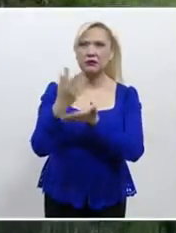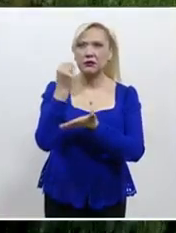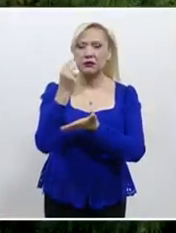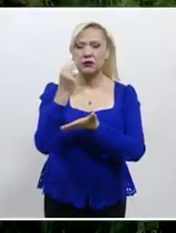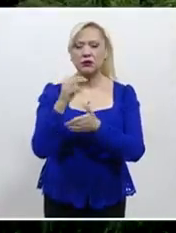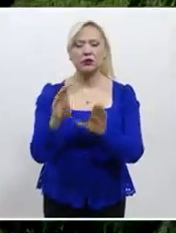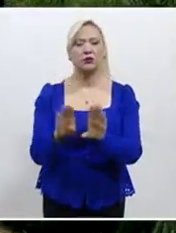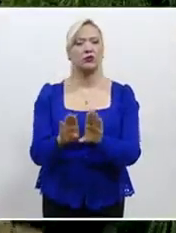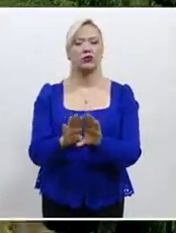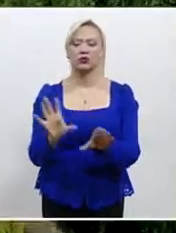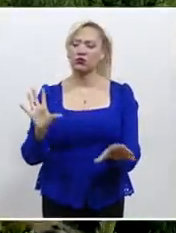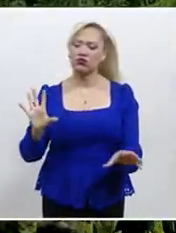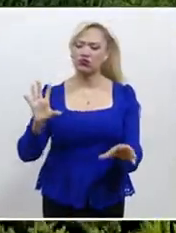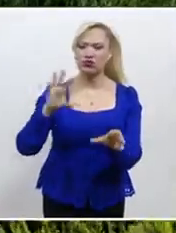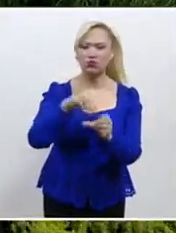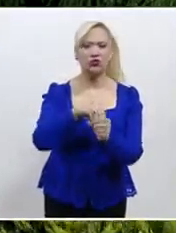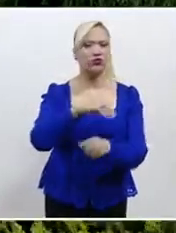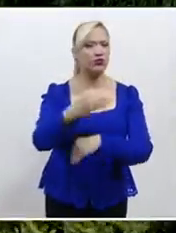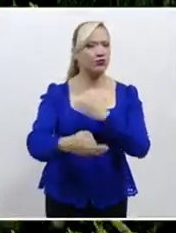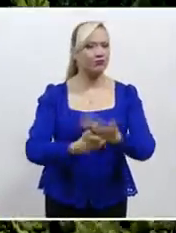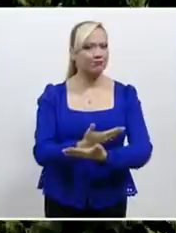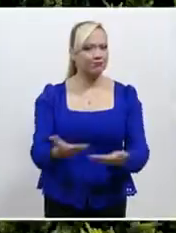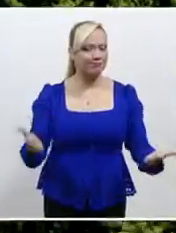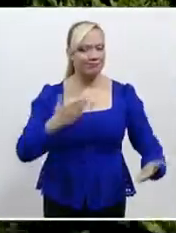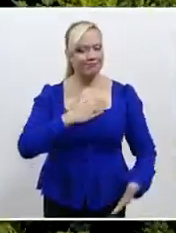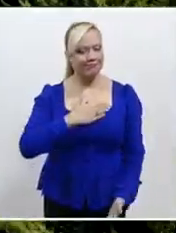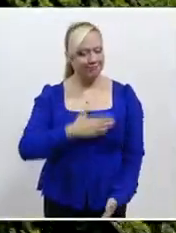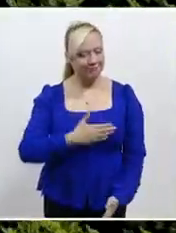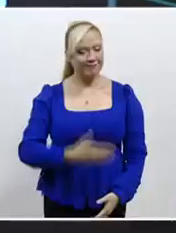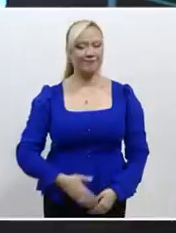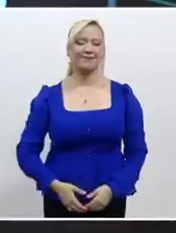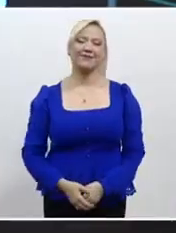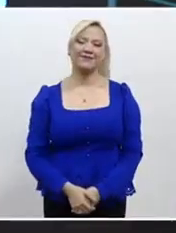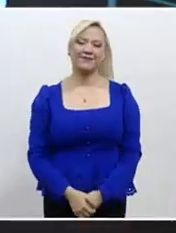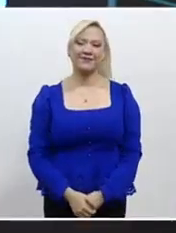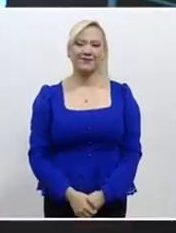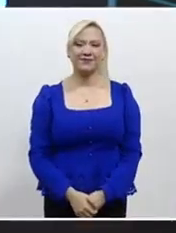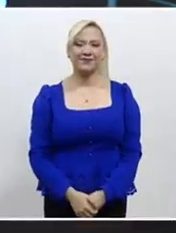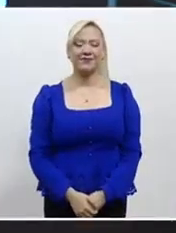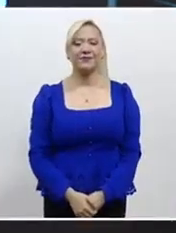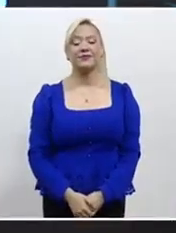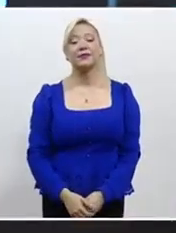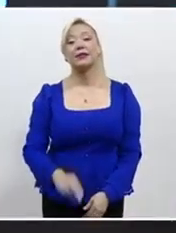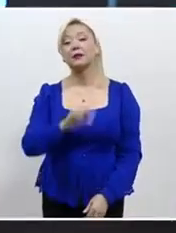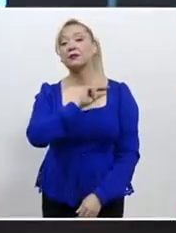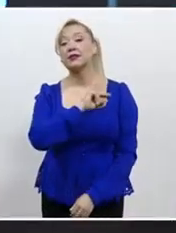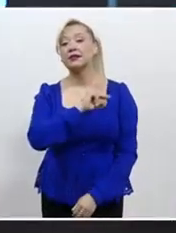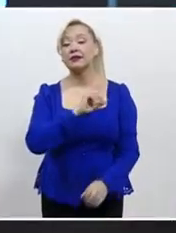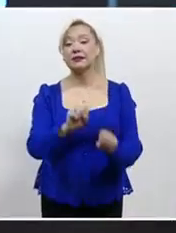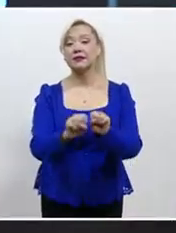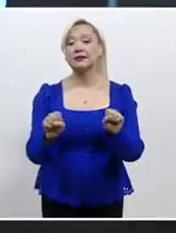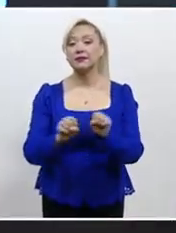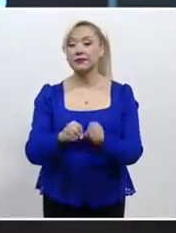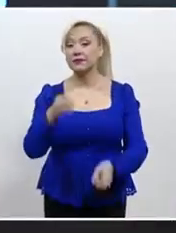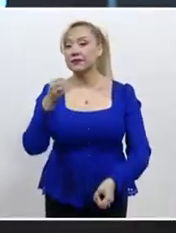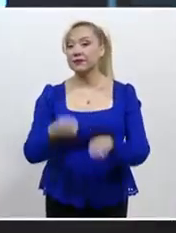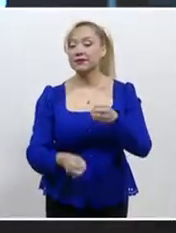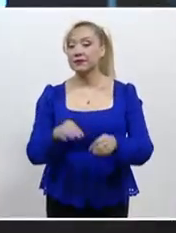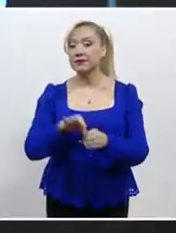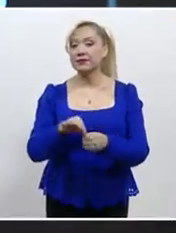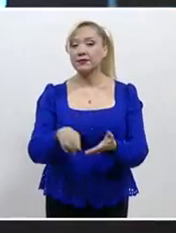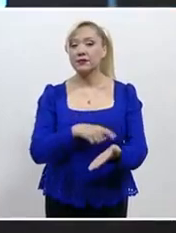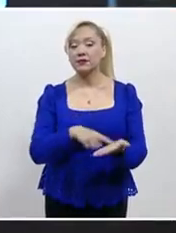una democracia incluyente. Poder Informativo, Marta Rodríguez. Y la sala especializada del tribunal electoral